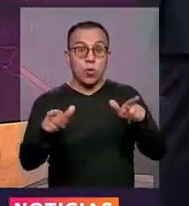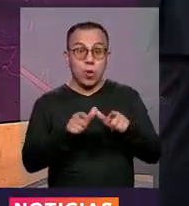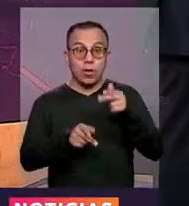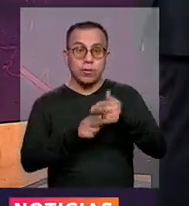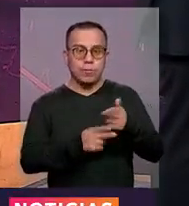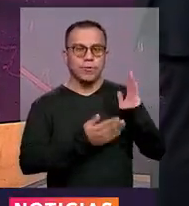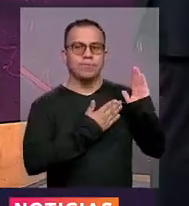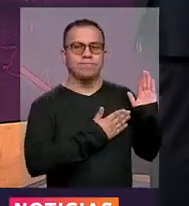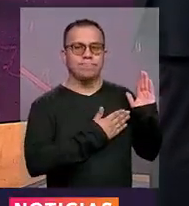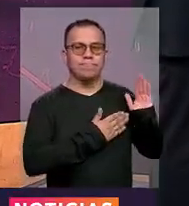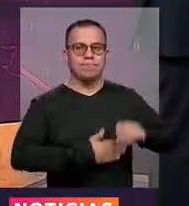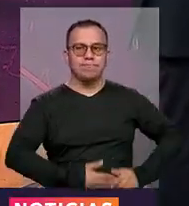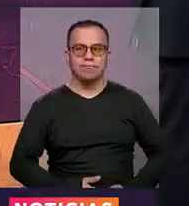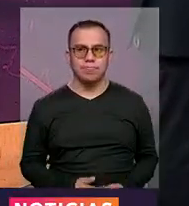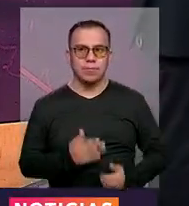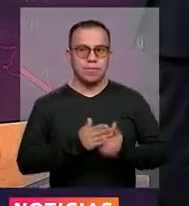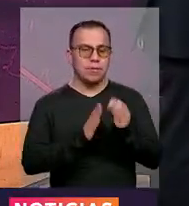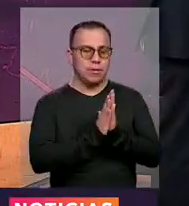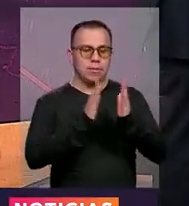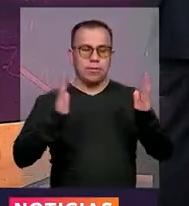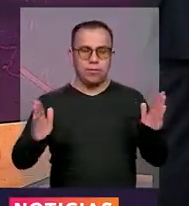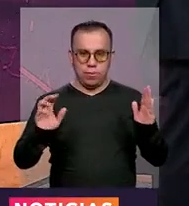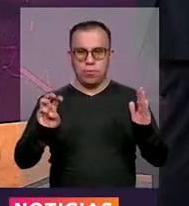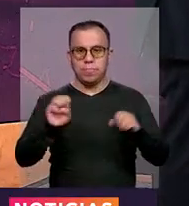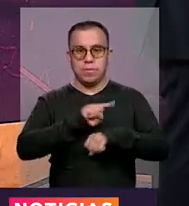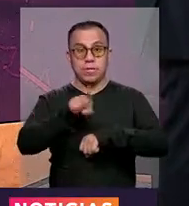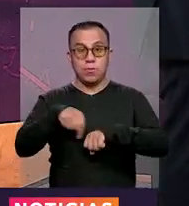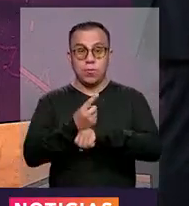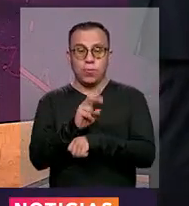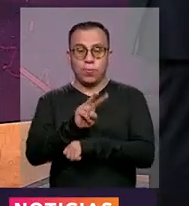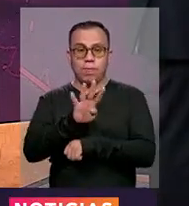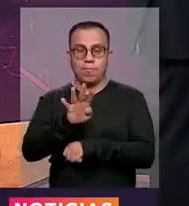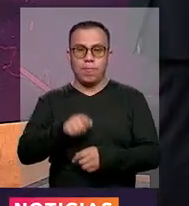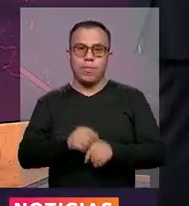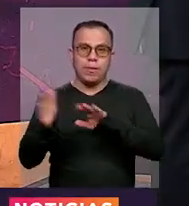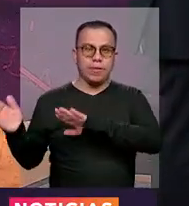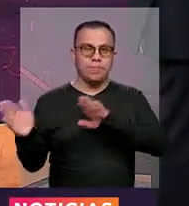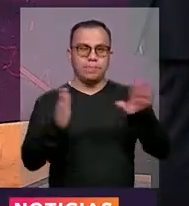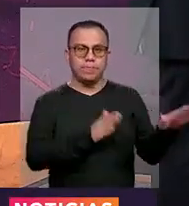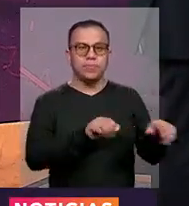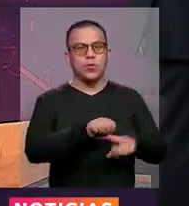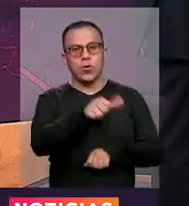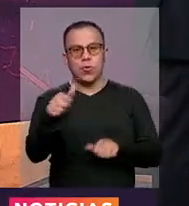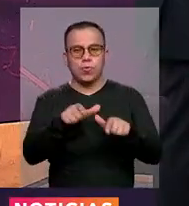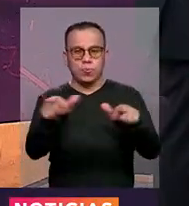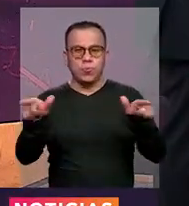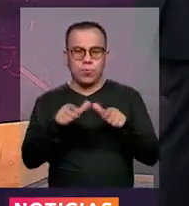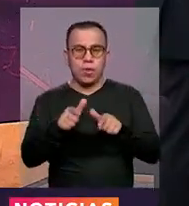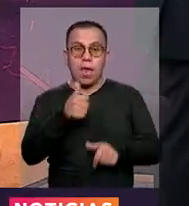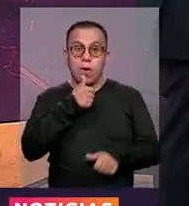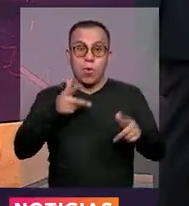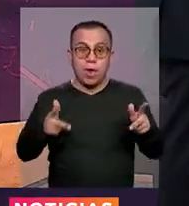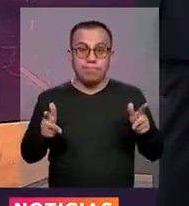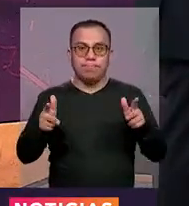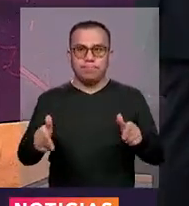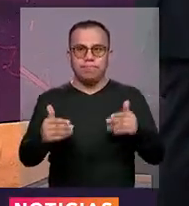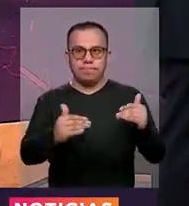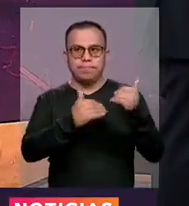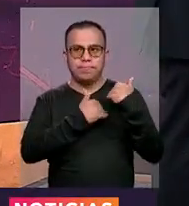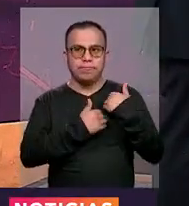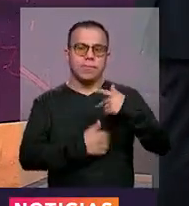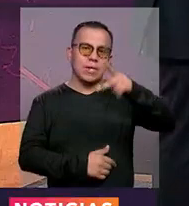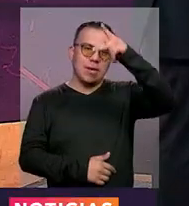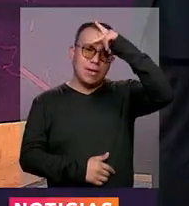será de 8 de la mañana y durante las próximas 24 horas. Vamos al siguiente sector que va a tener corte de agua, también corresponde